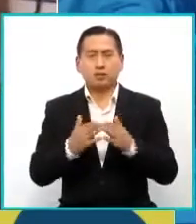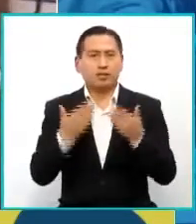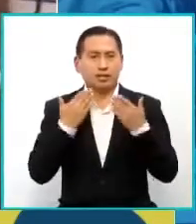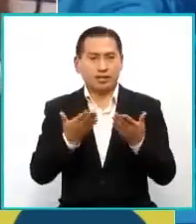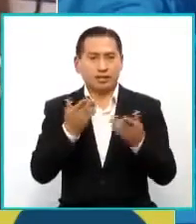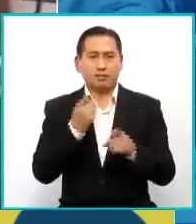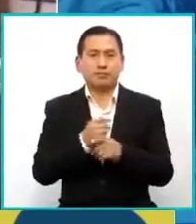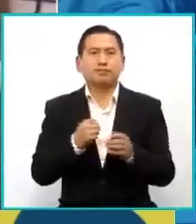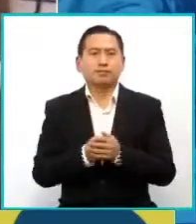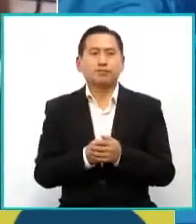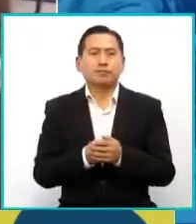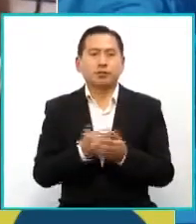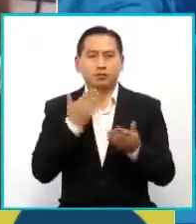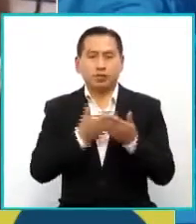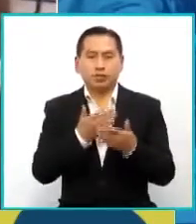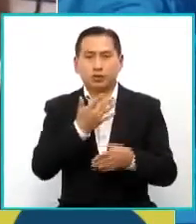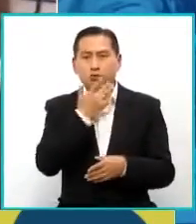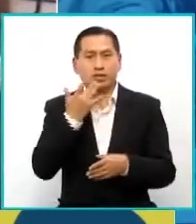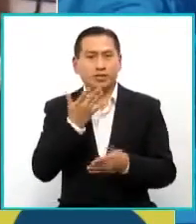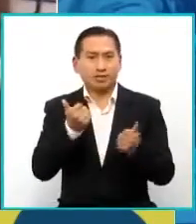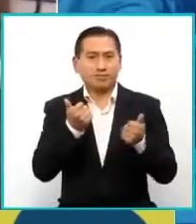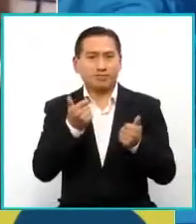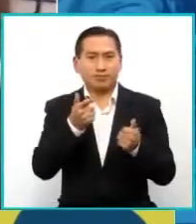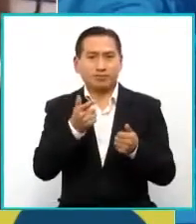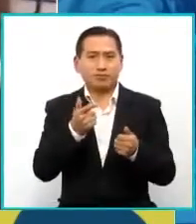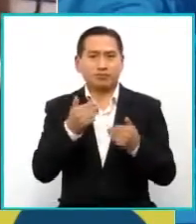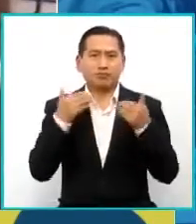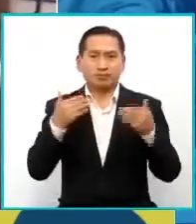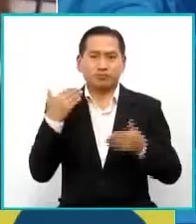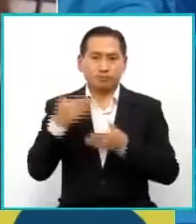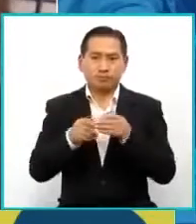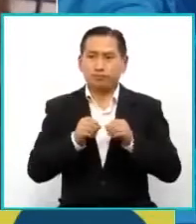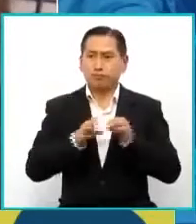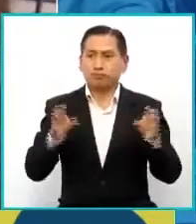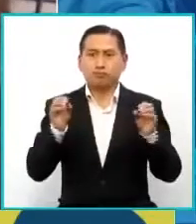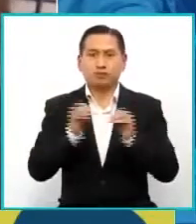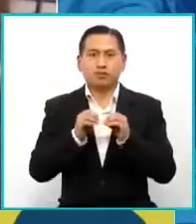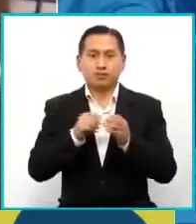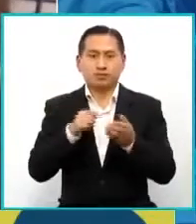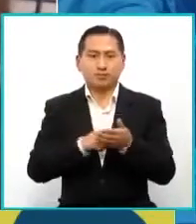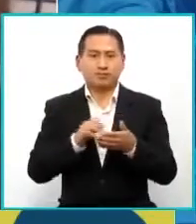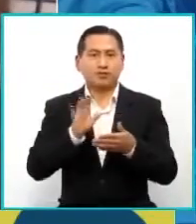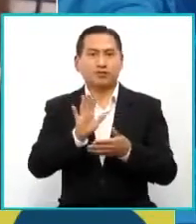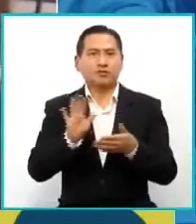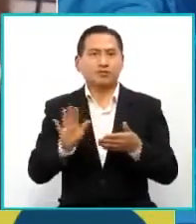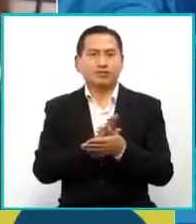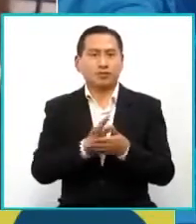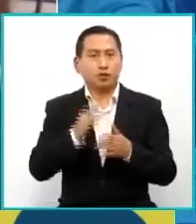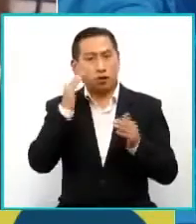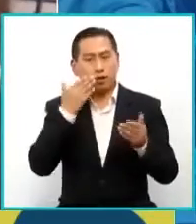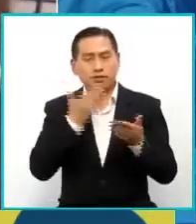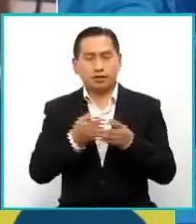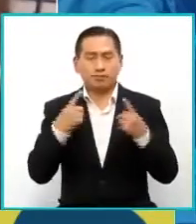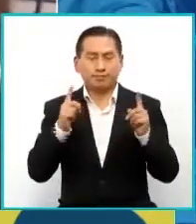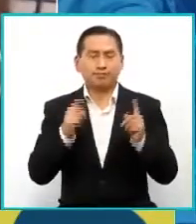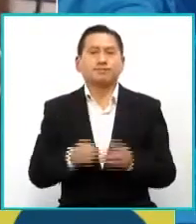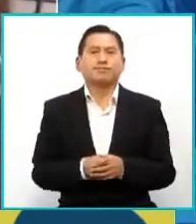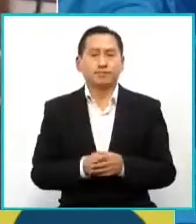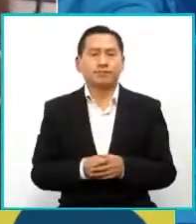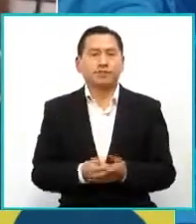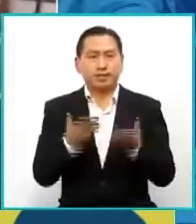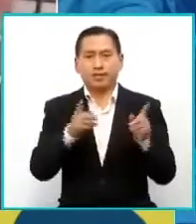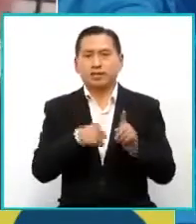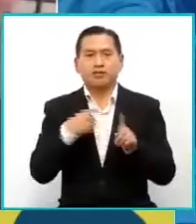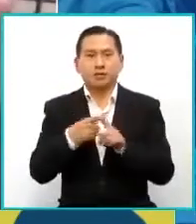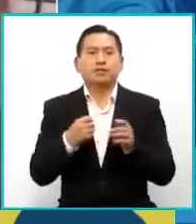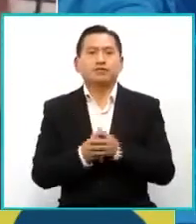muchísimo, Gaby, y muy buena suerte en el proceso de circulación y de difusión de la película. Ojalá te vaya muy bien. A